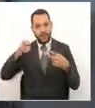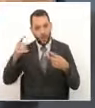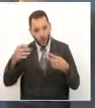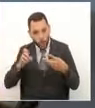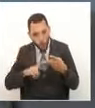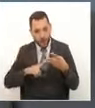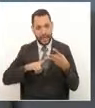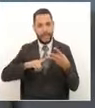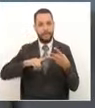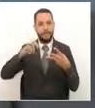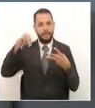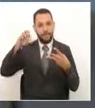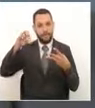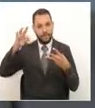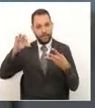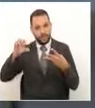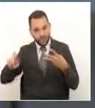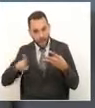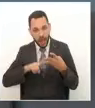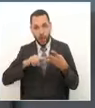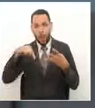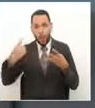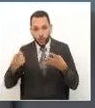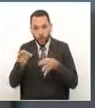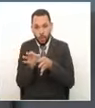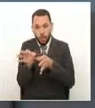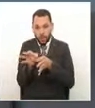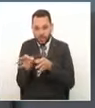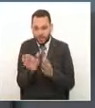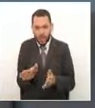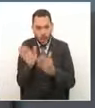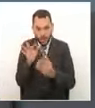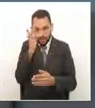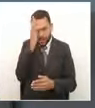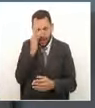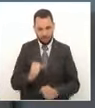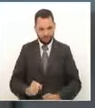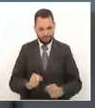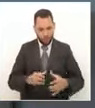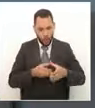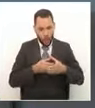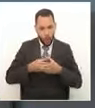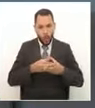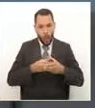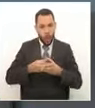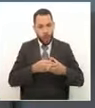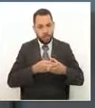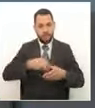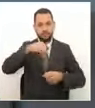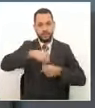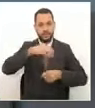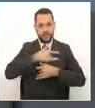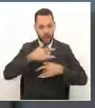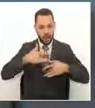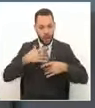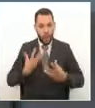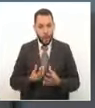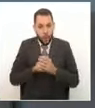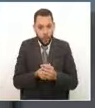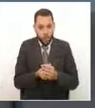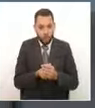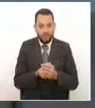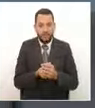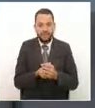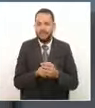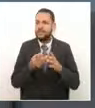a los hospitales de los municipios el equipo más fuerte que tenemos nosotros que es el equipo de habilitación de servicios de salud que tiene fama a nivel